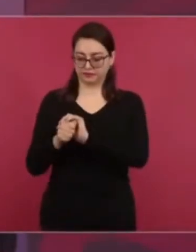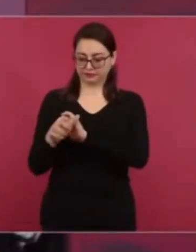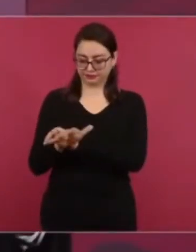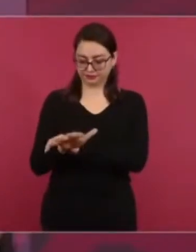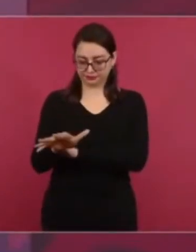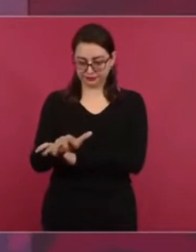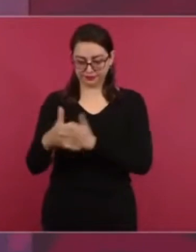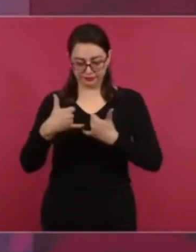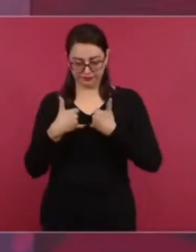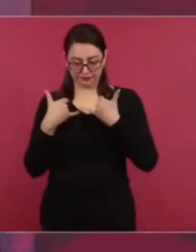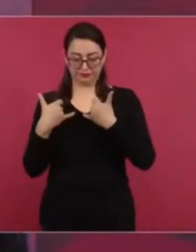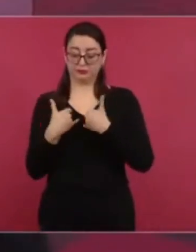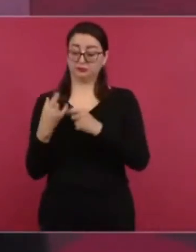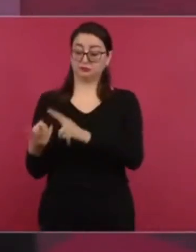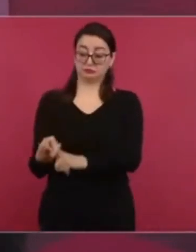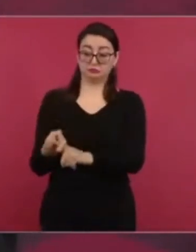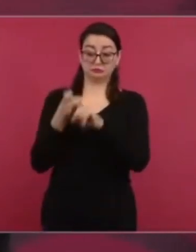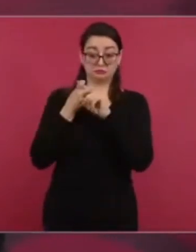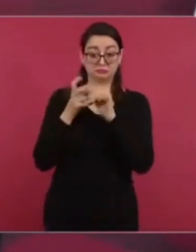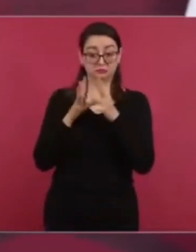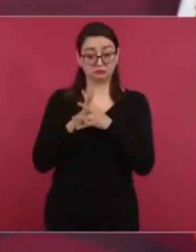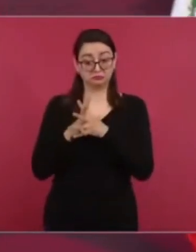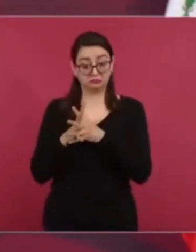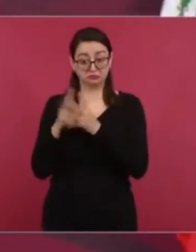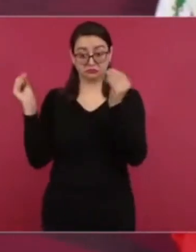responsables? a ellos no,